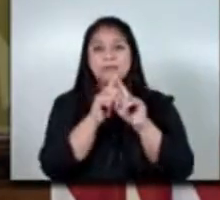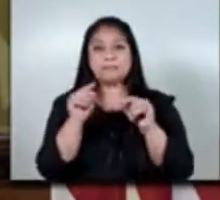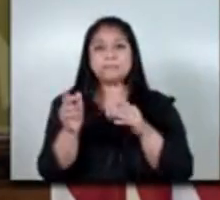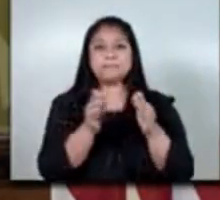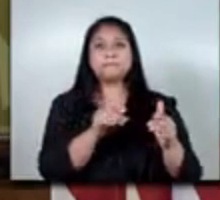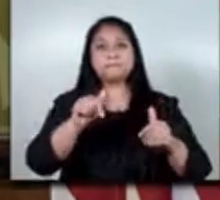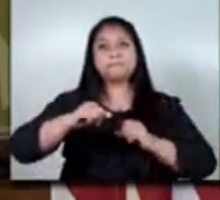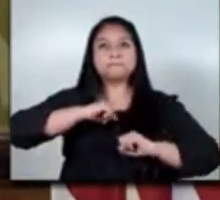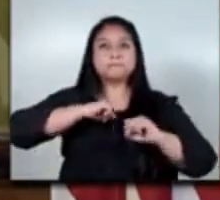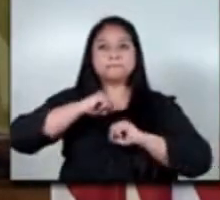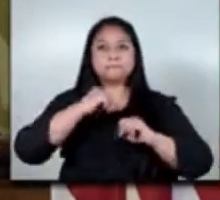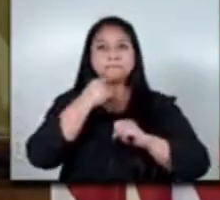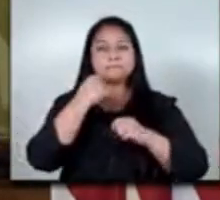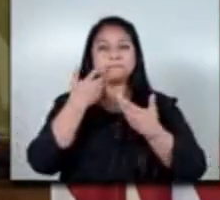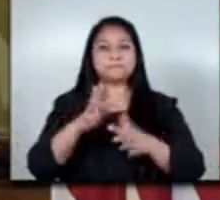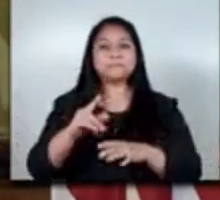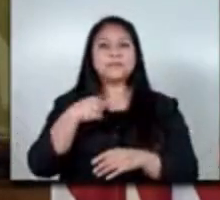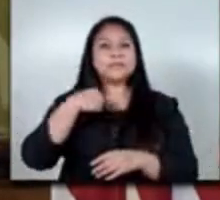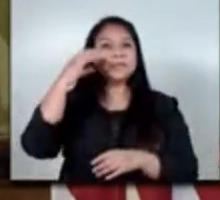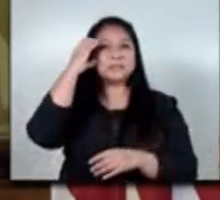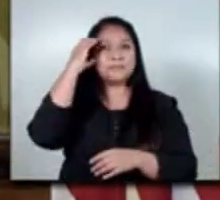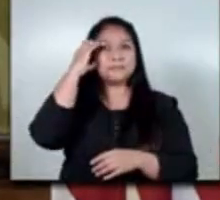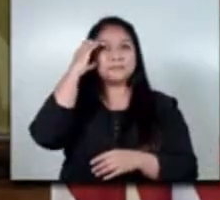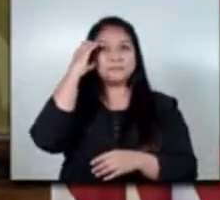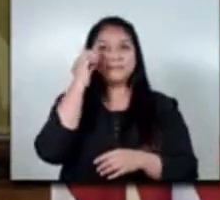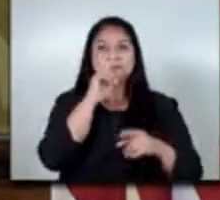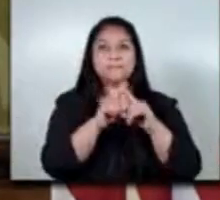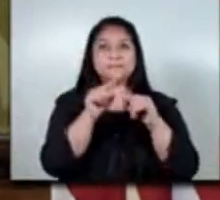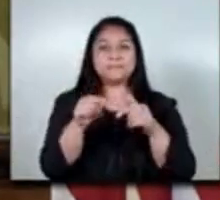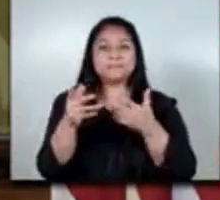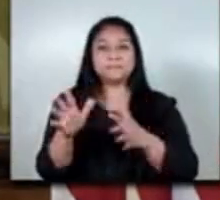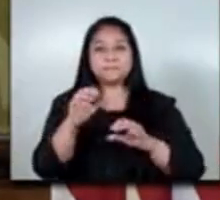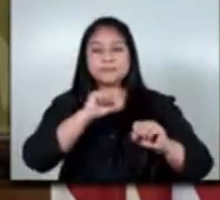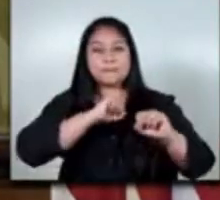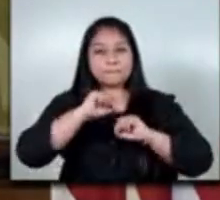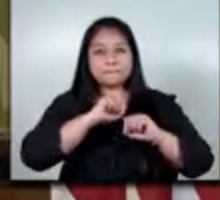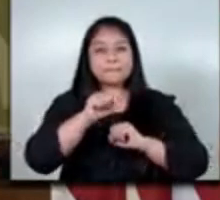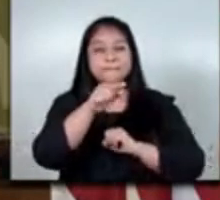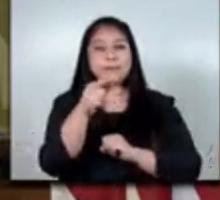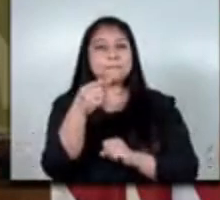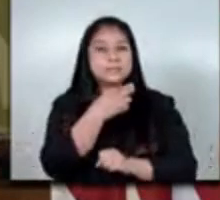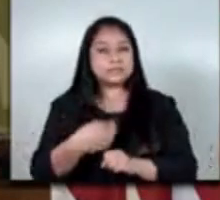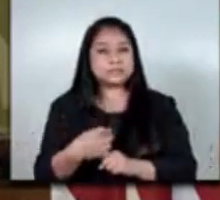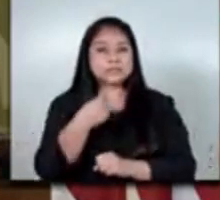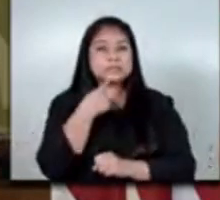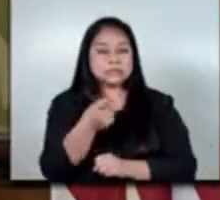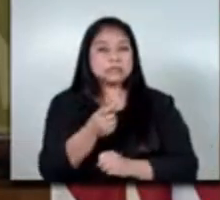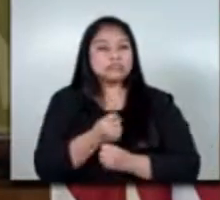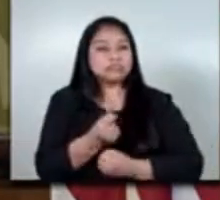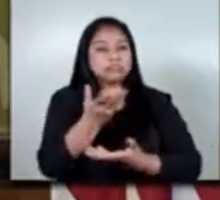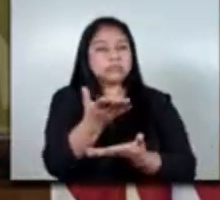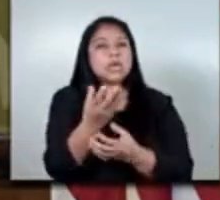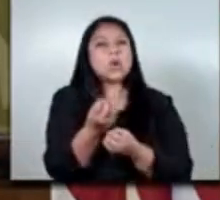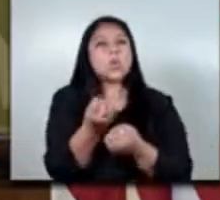administración de presidente biden aumentó el número de visas de trabajo temporal y dedicó una cantidad